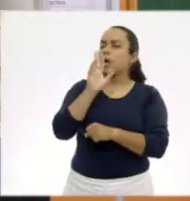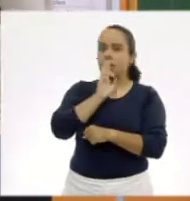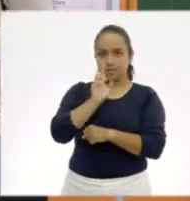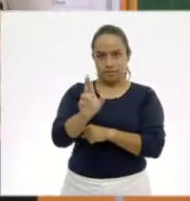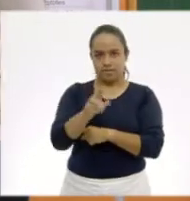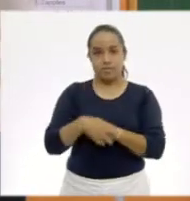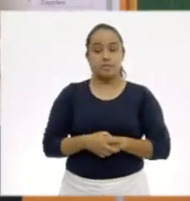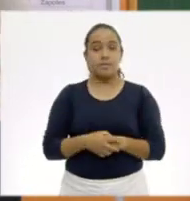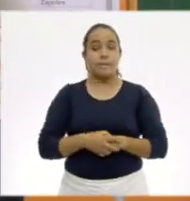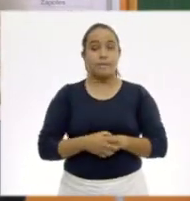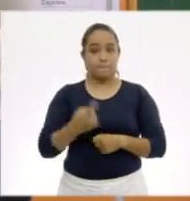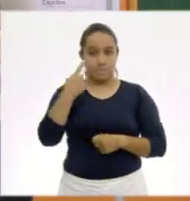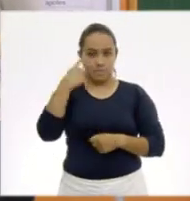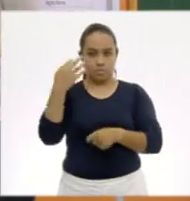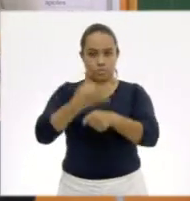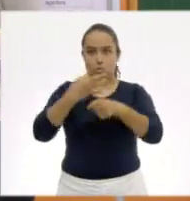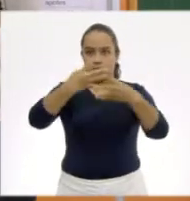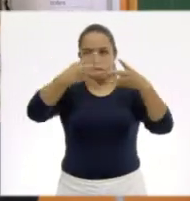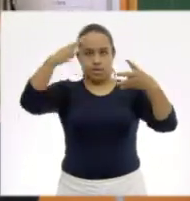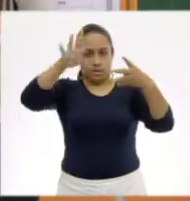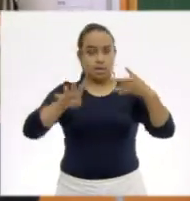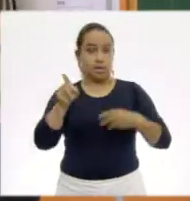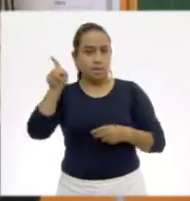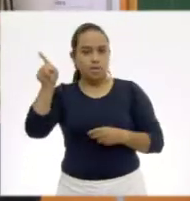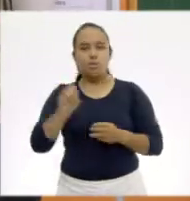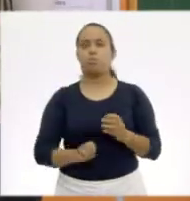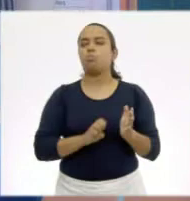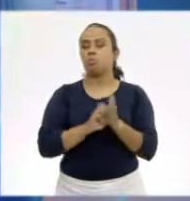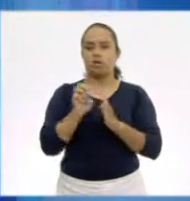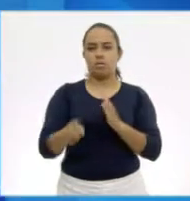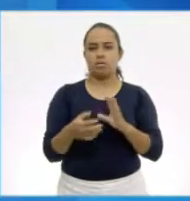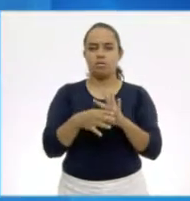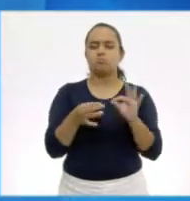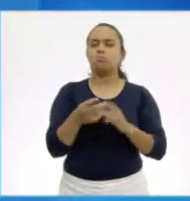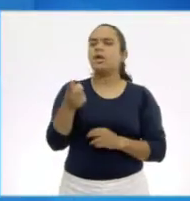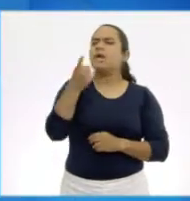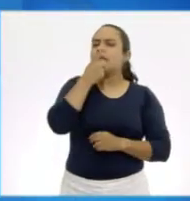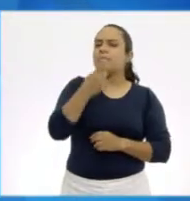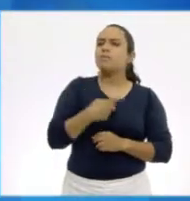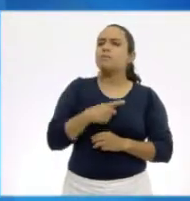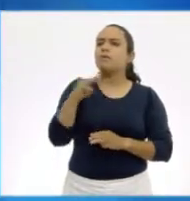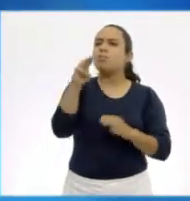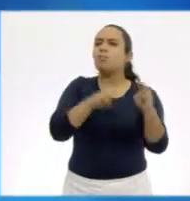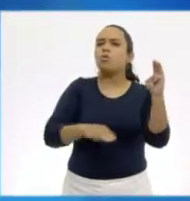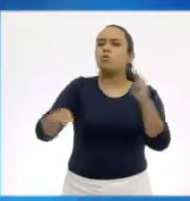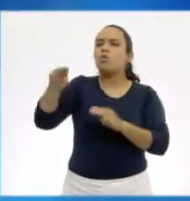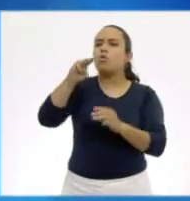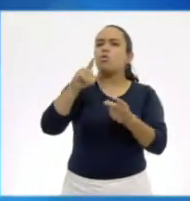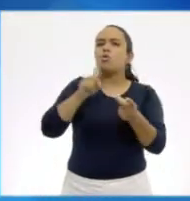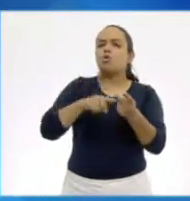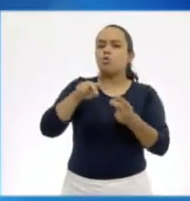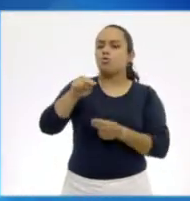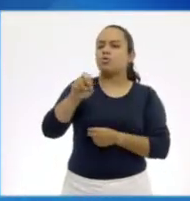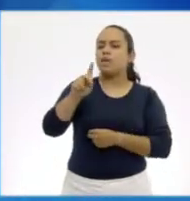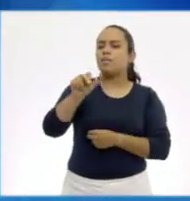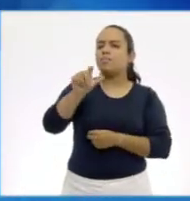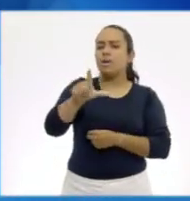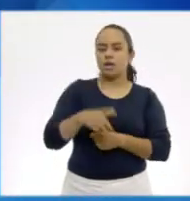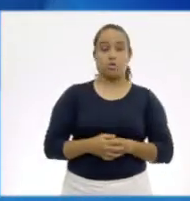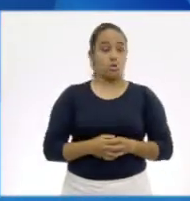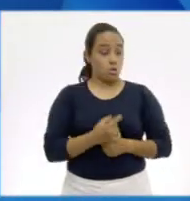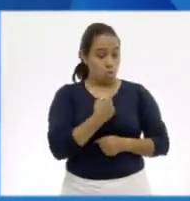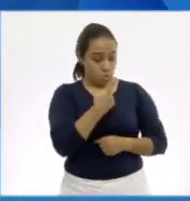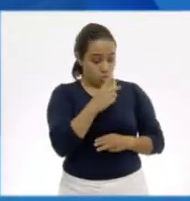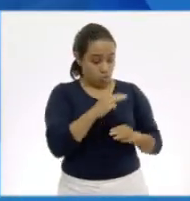Entonces, estamos en esta tabla. Si te dijera, dime una montaña que se encuentre en Nepal. Una